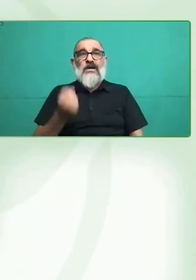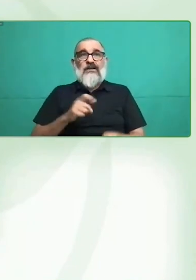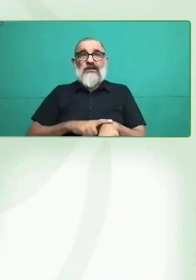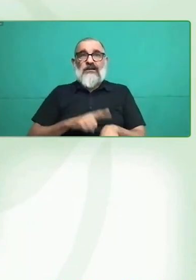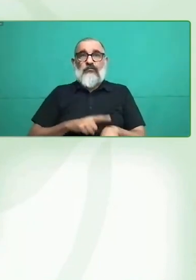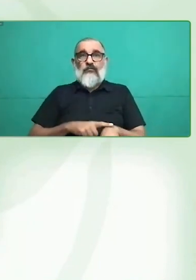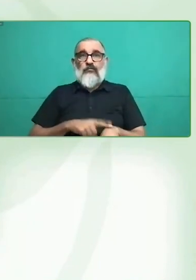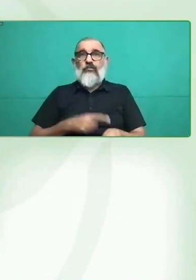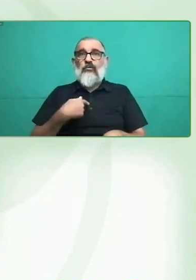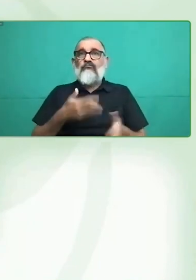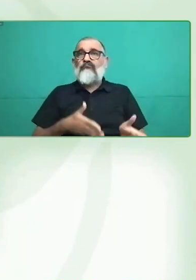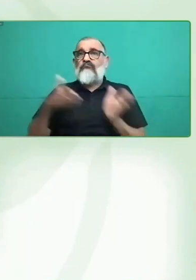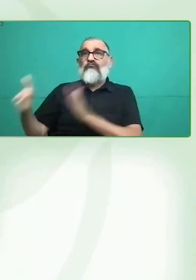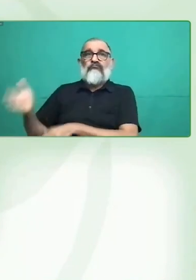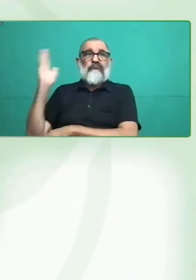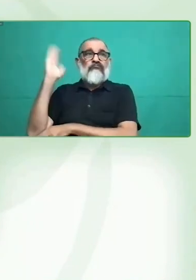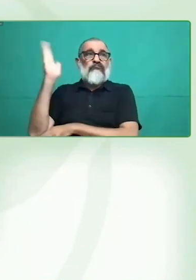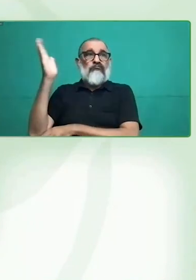otras opiniones.